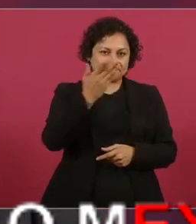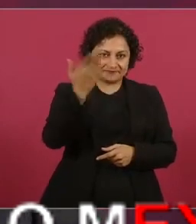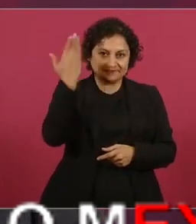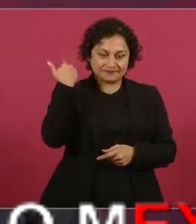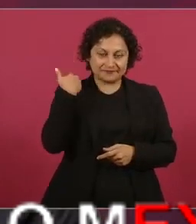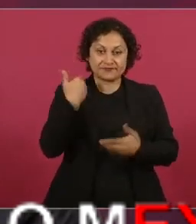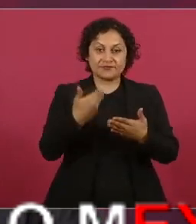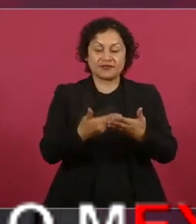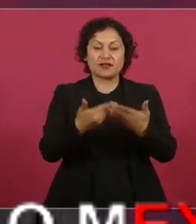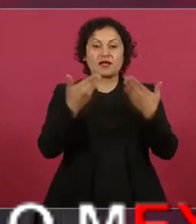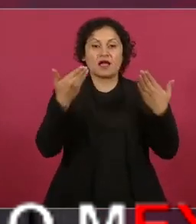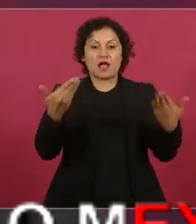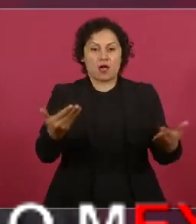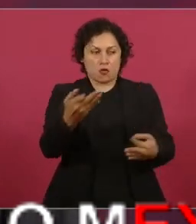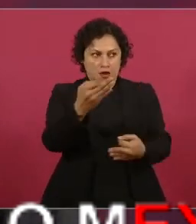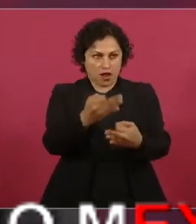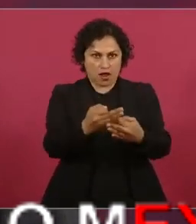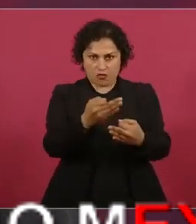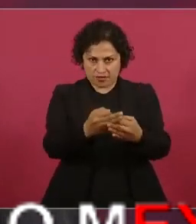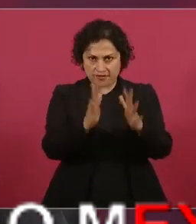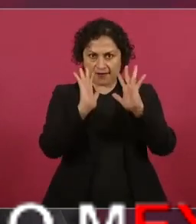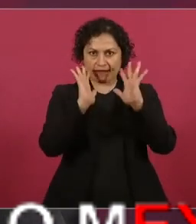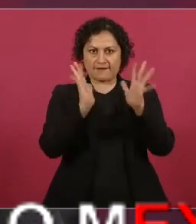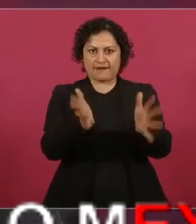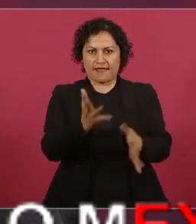son momentos de definición